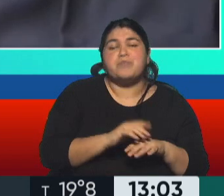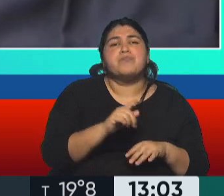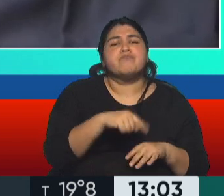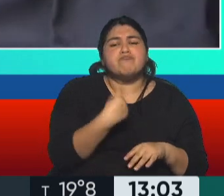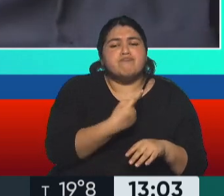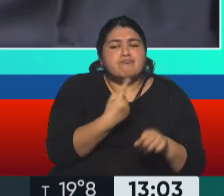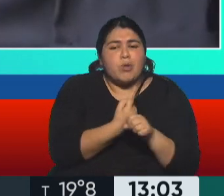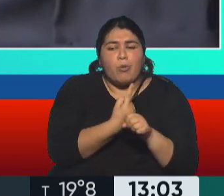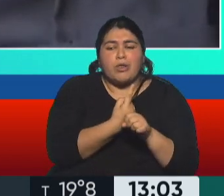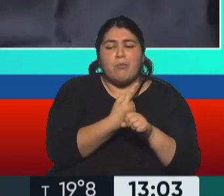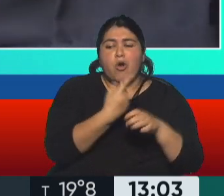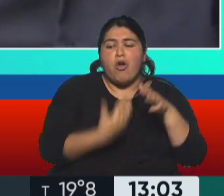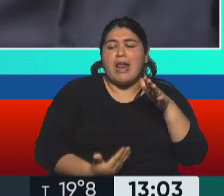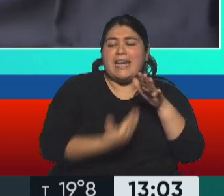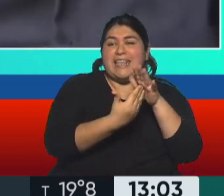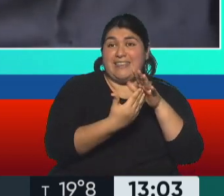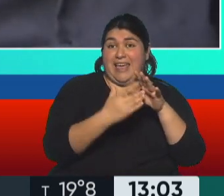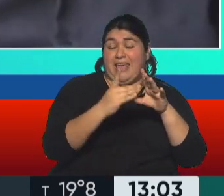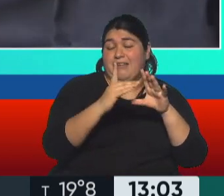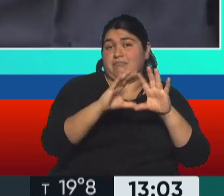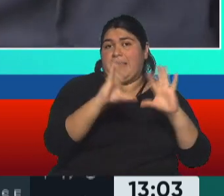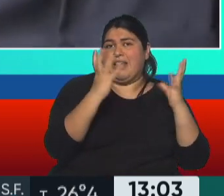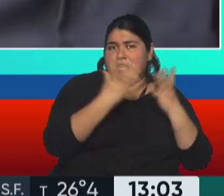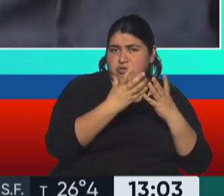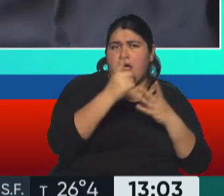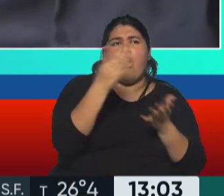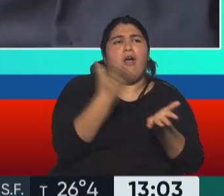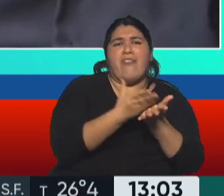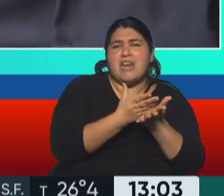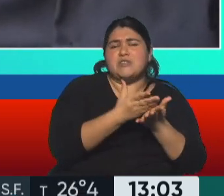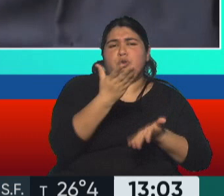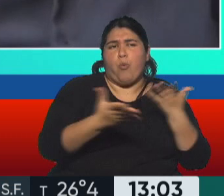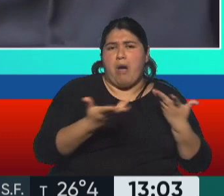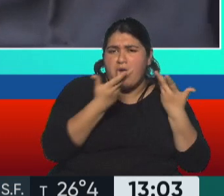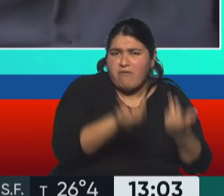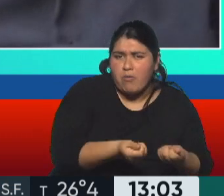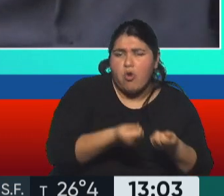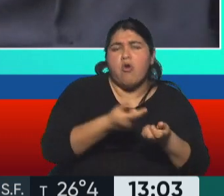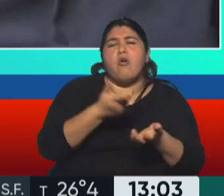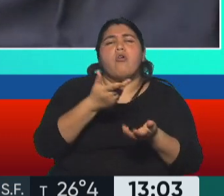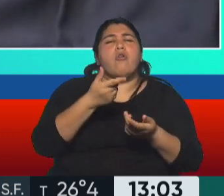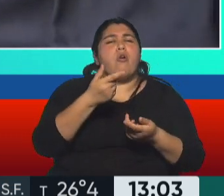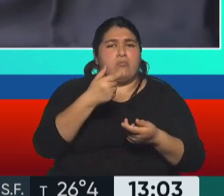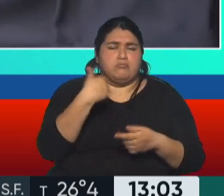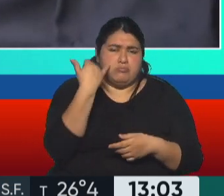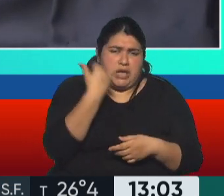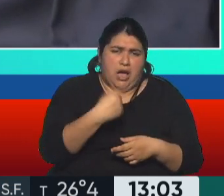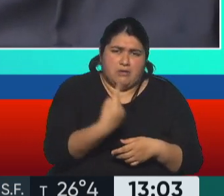líder internacional en favor de los derechos humanos, en favor de la democracia, si hemos cometido